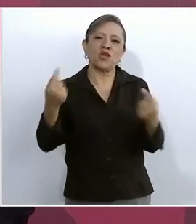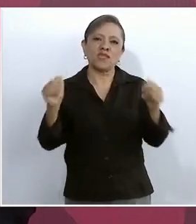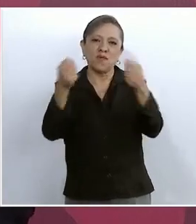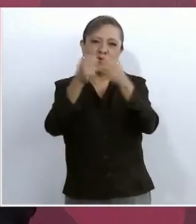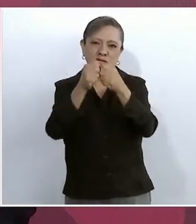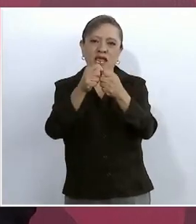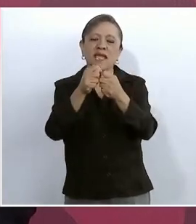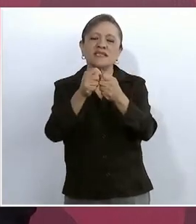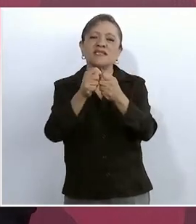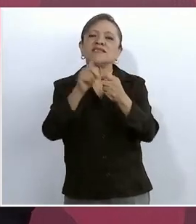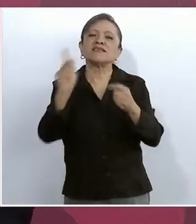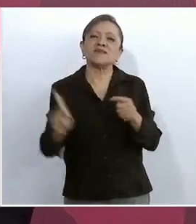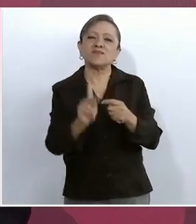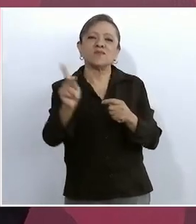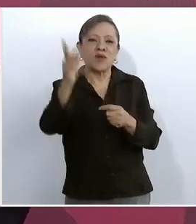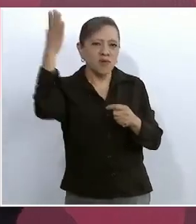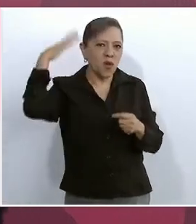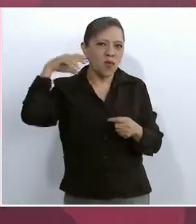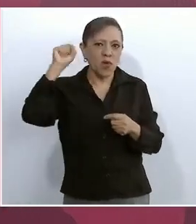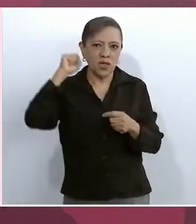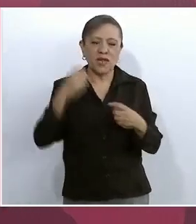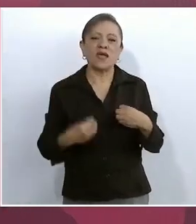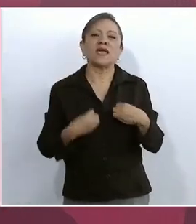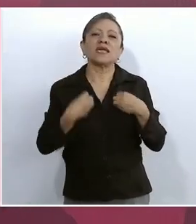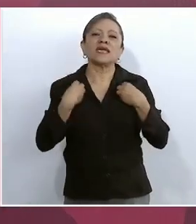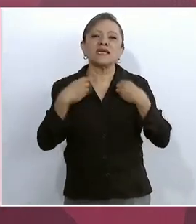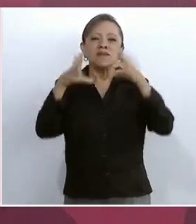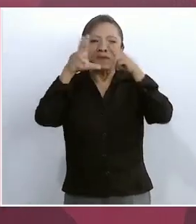¡Que viva Emiliano Zapata!